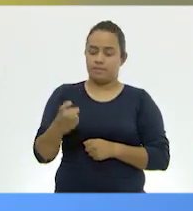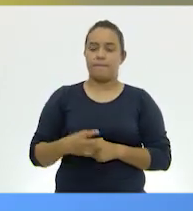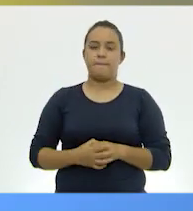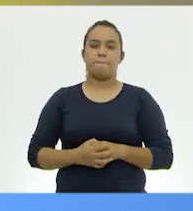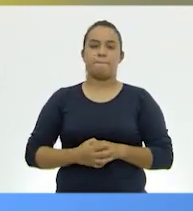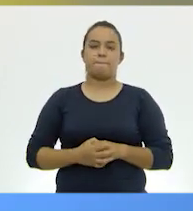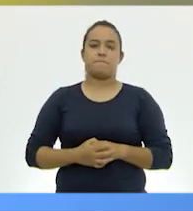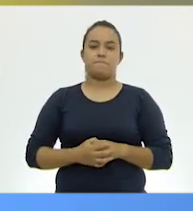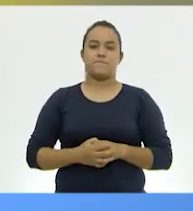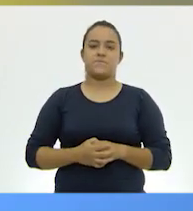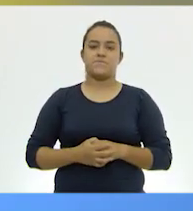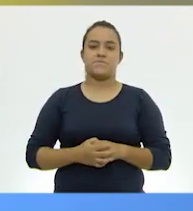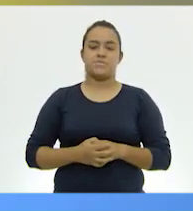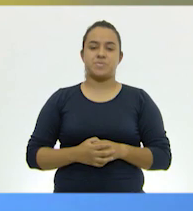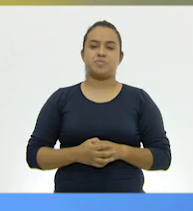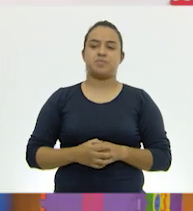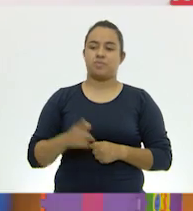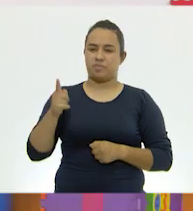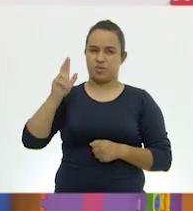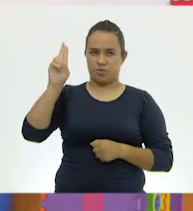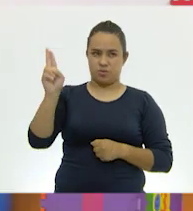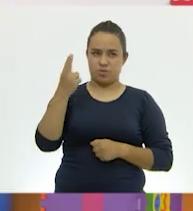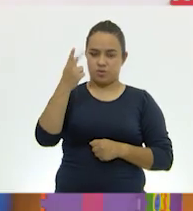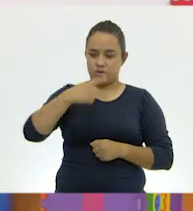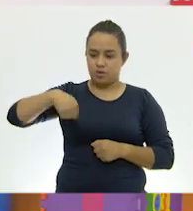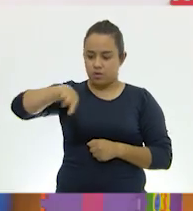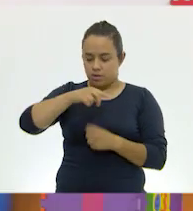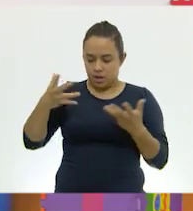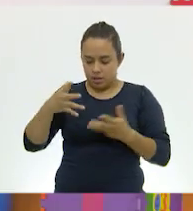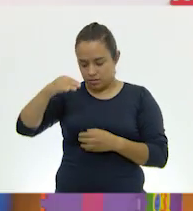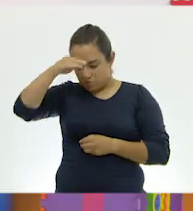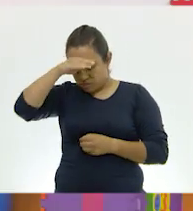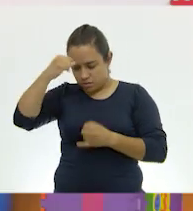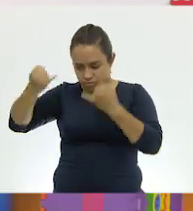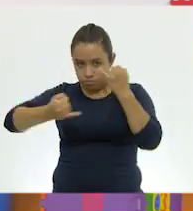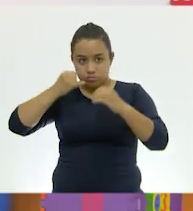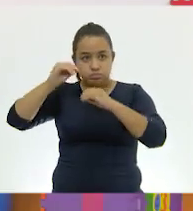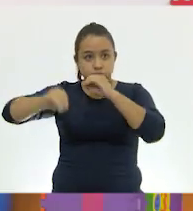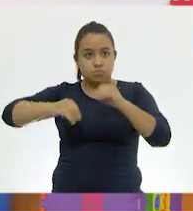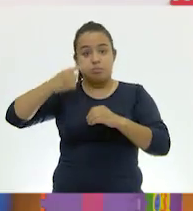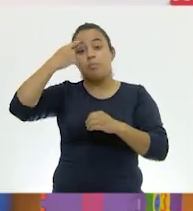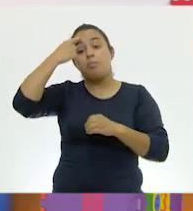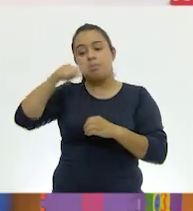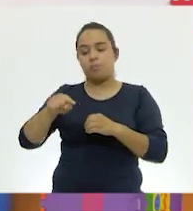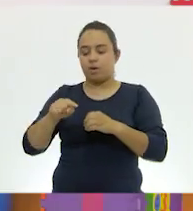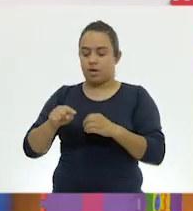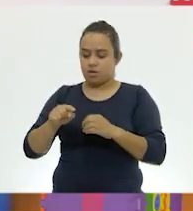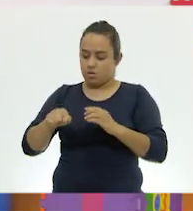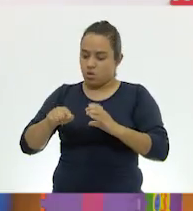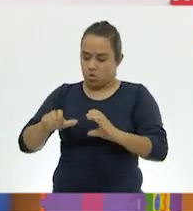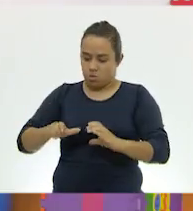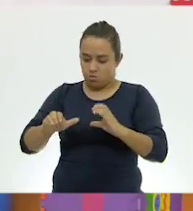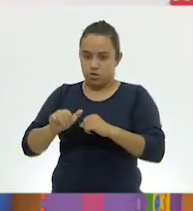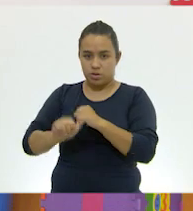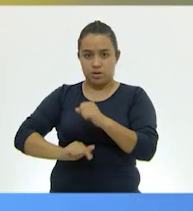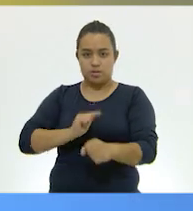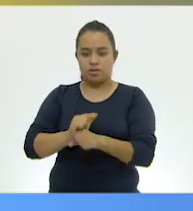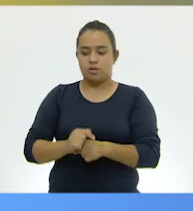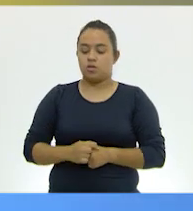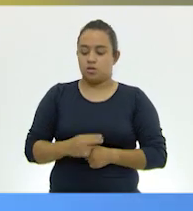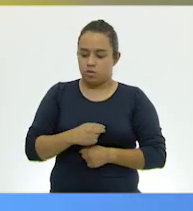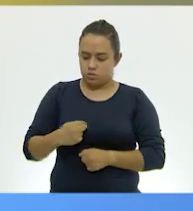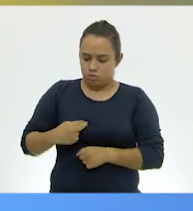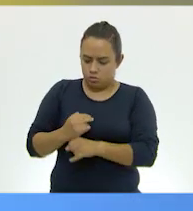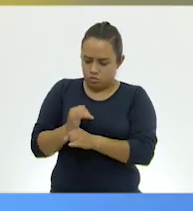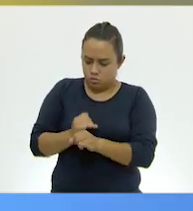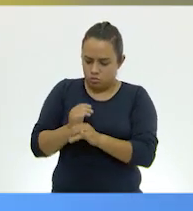por eso que en la universidad hemos hecho algunas estrategias para salvaguardar a esta especie. Hacemos investigación